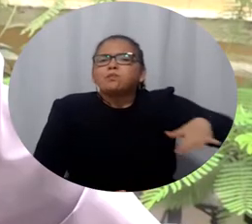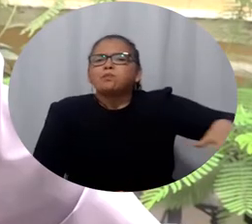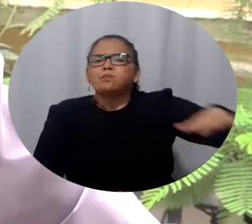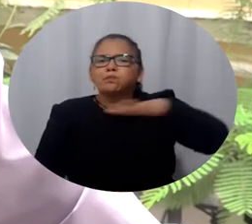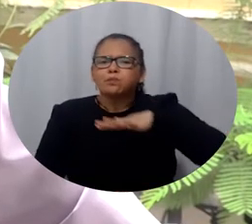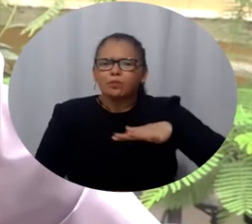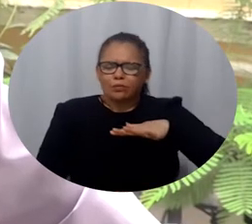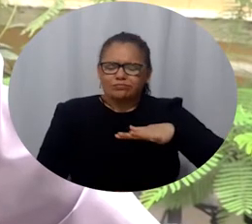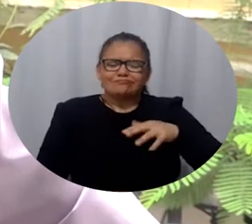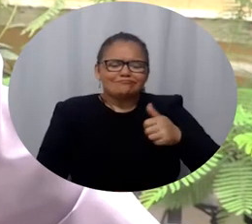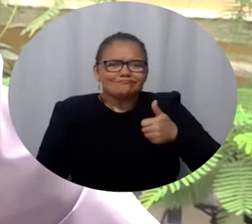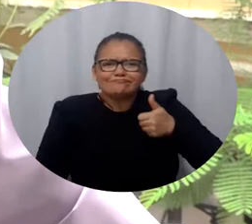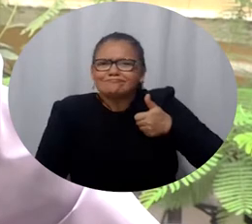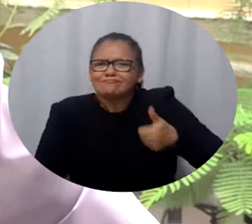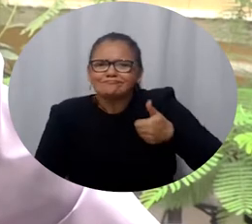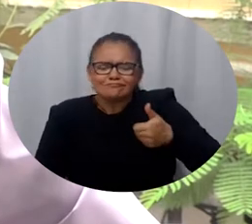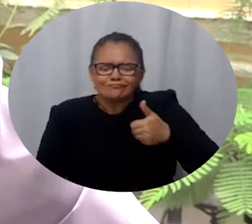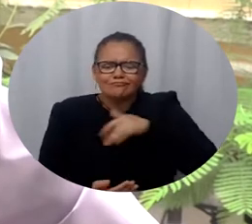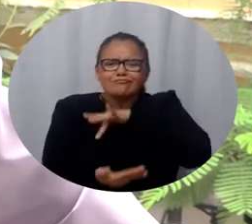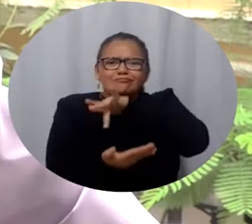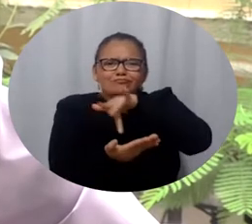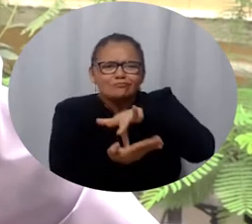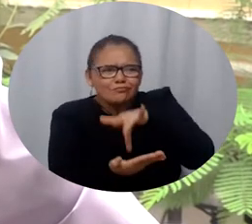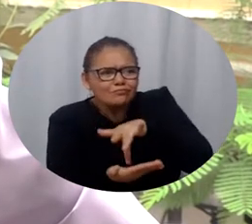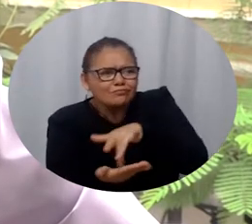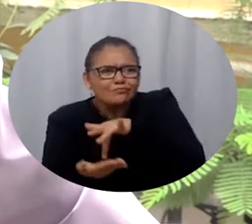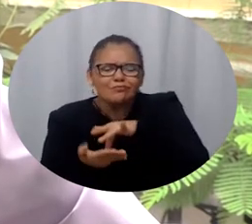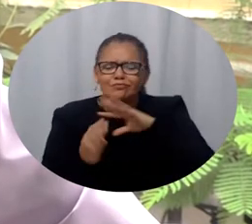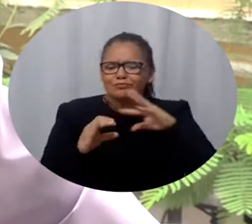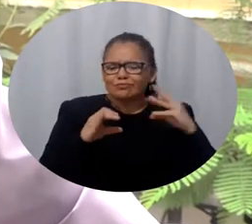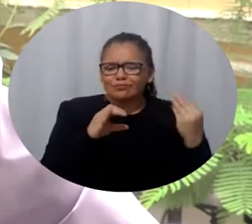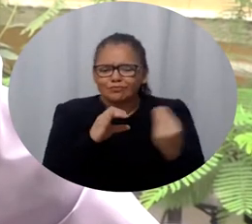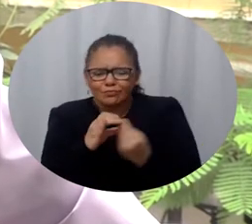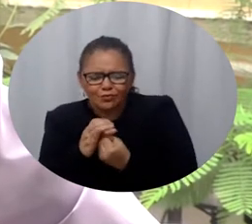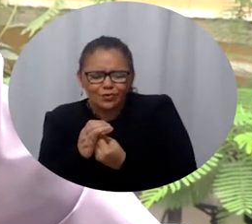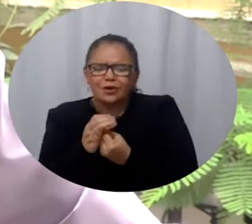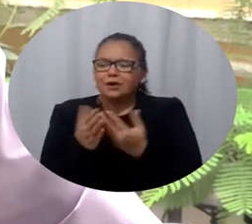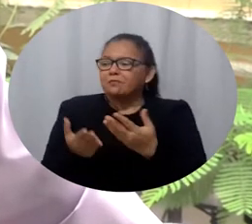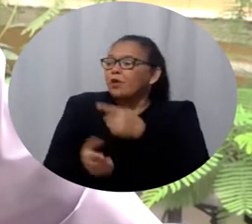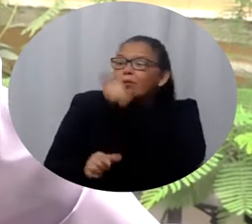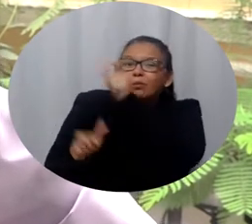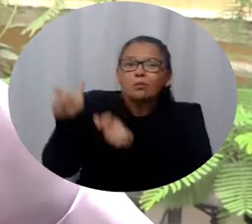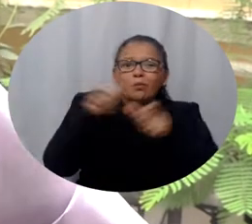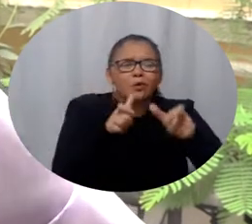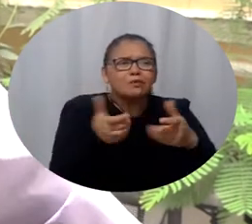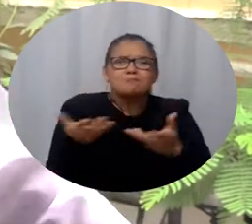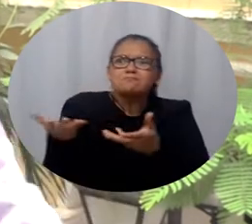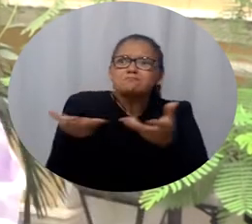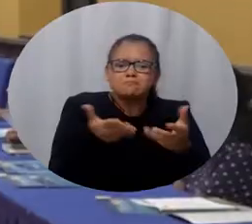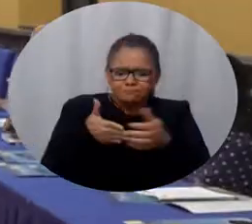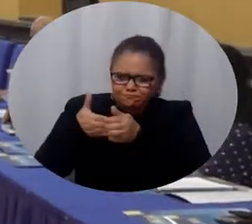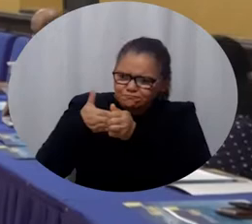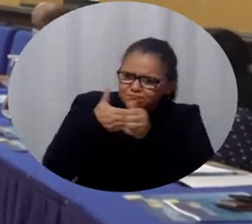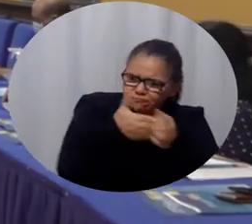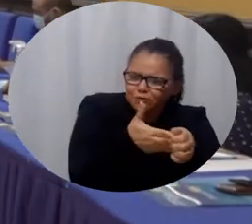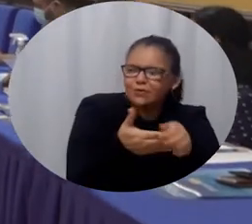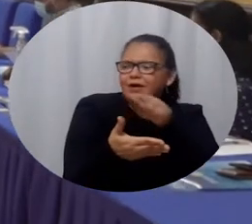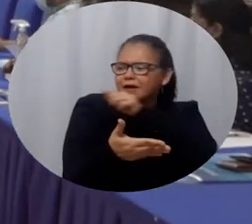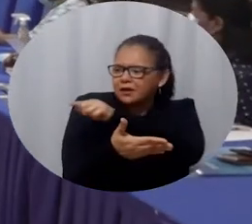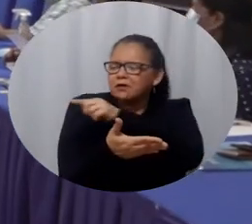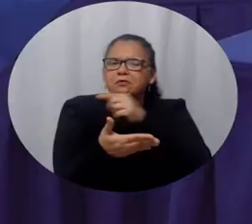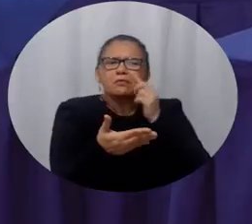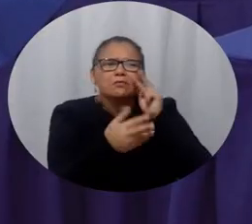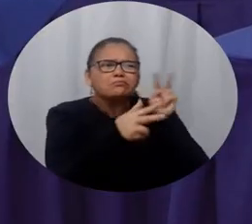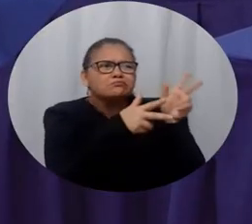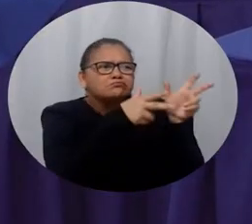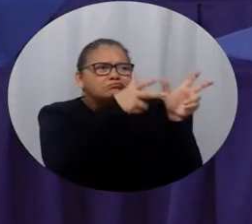Es un espacio amplio donde es muy participativo, inclusivo, le damos a todos orientaciones en ese aspecto para